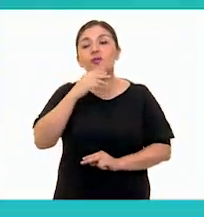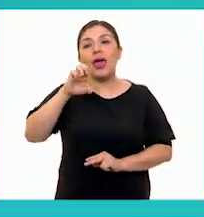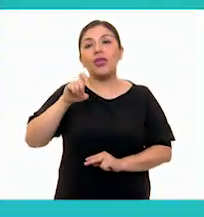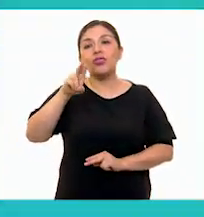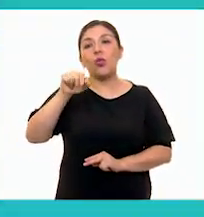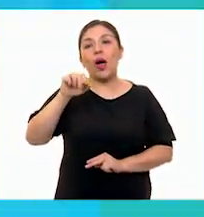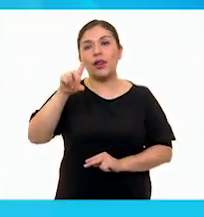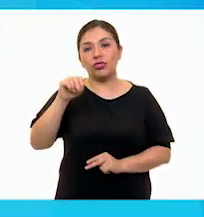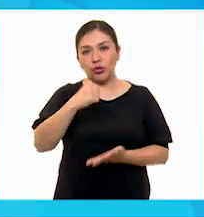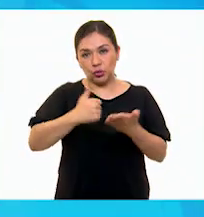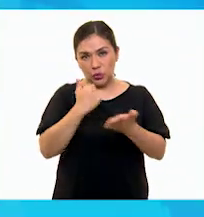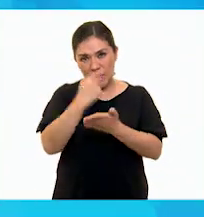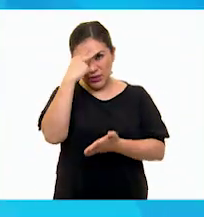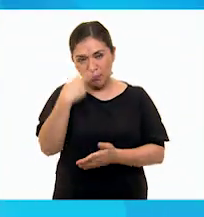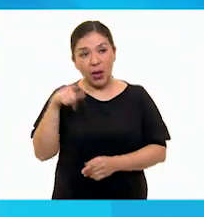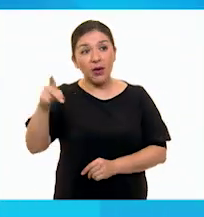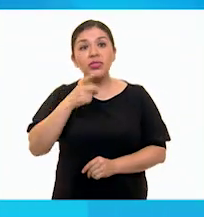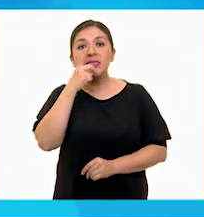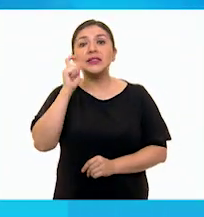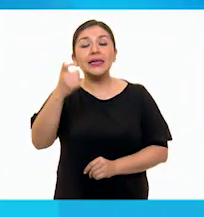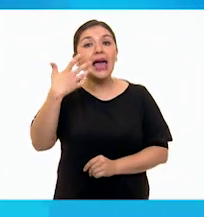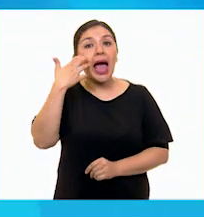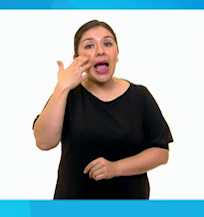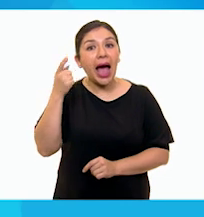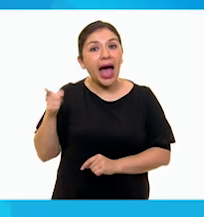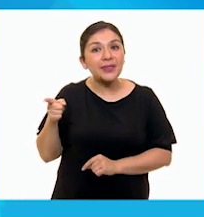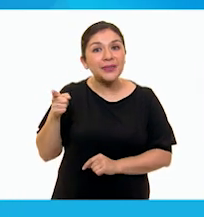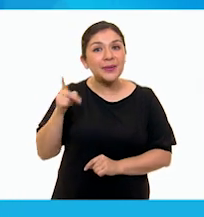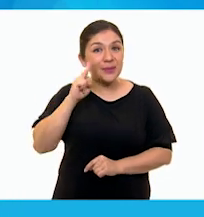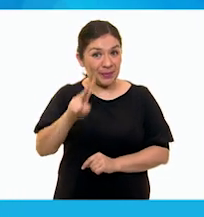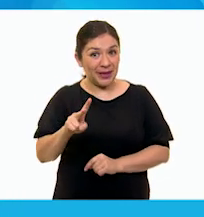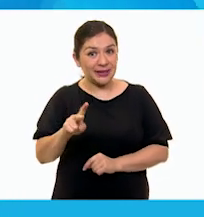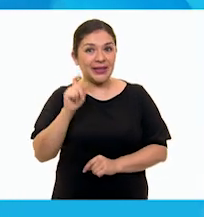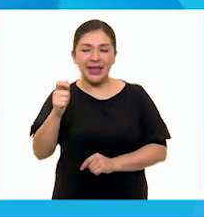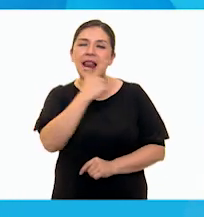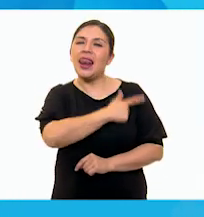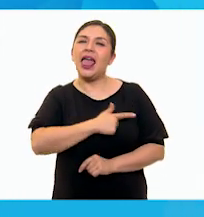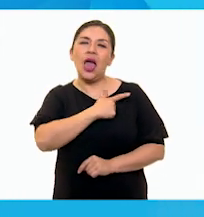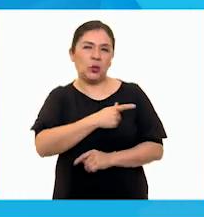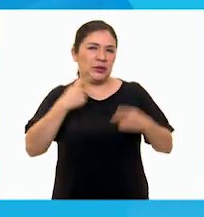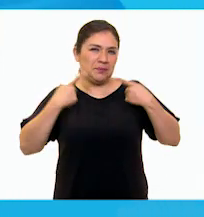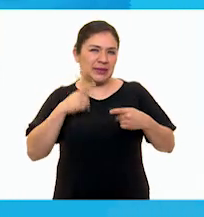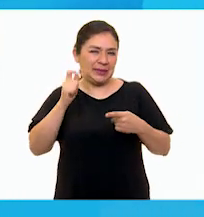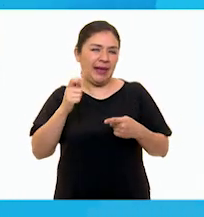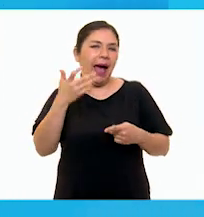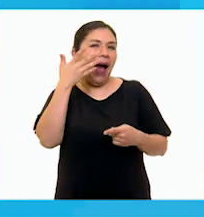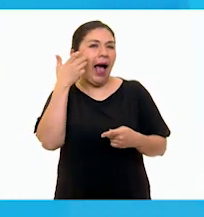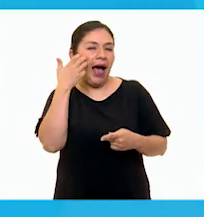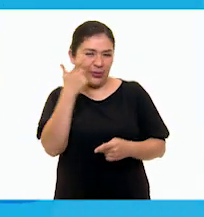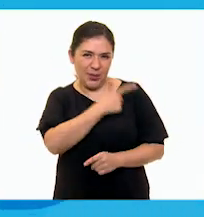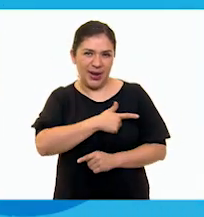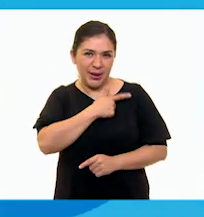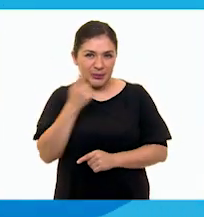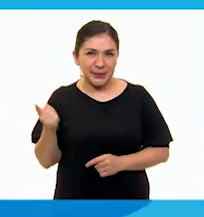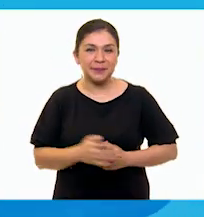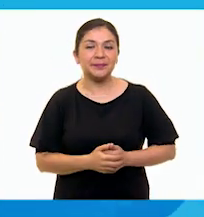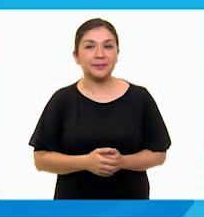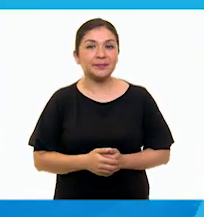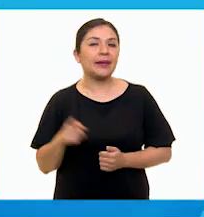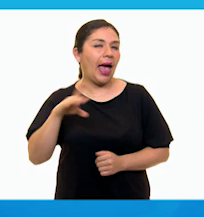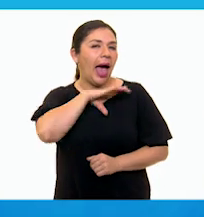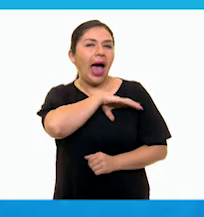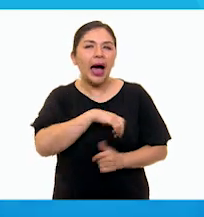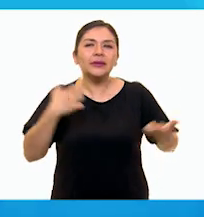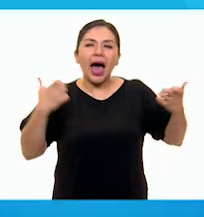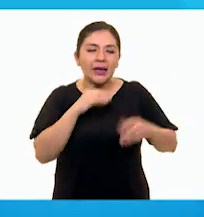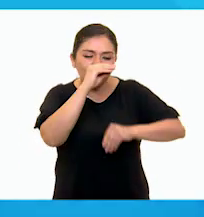la Ciudad de México. Él nos dice que es un gato, es su personaje favorito. Sí, es un gato. A él le gusta mucho